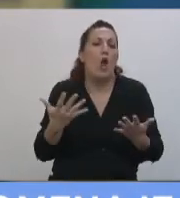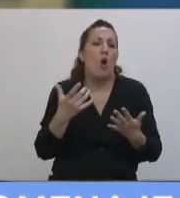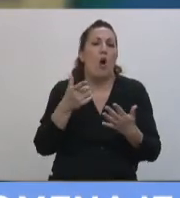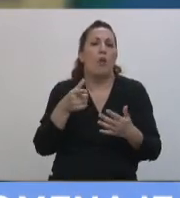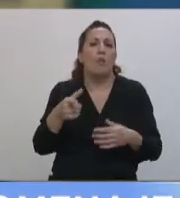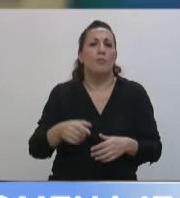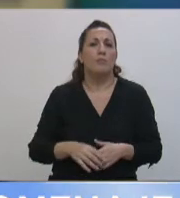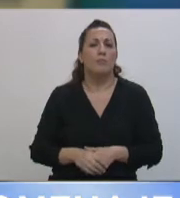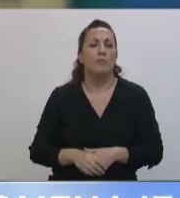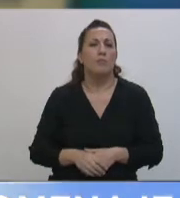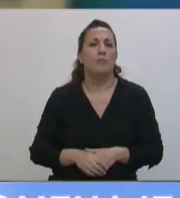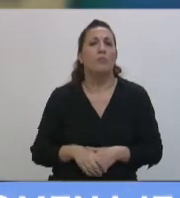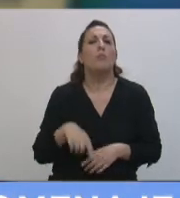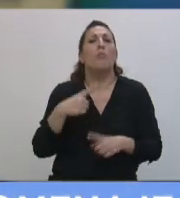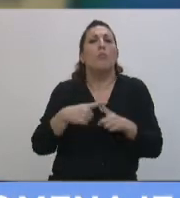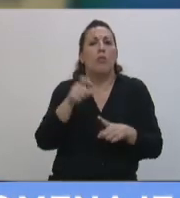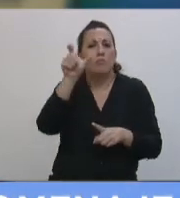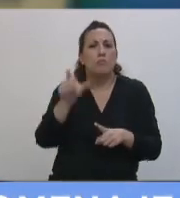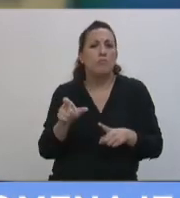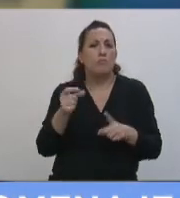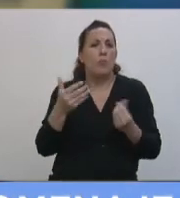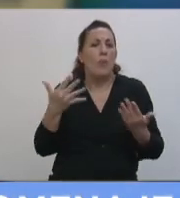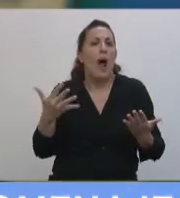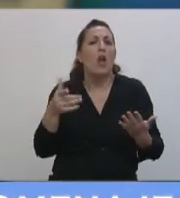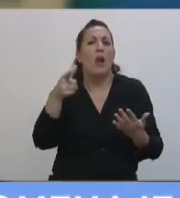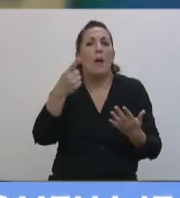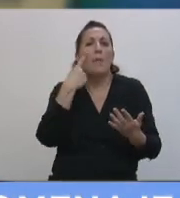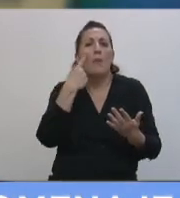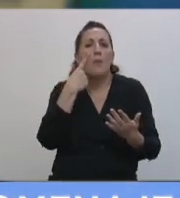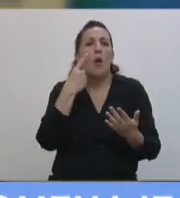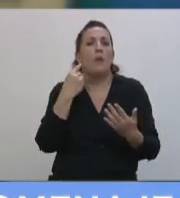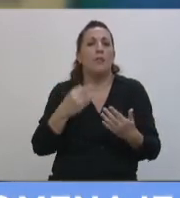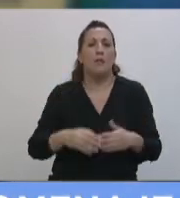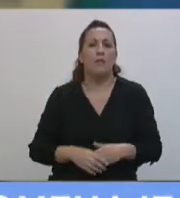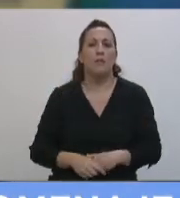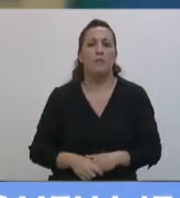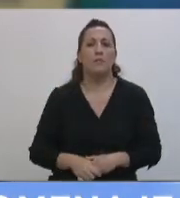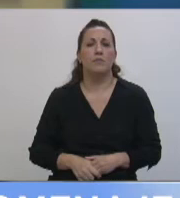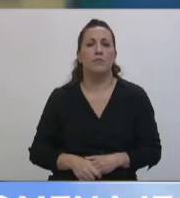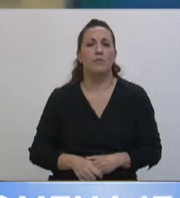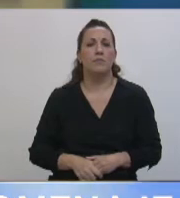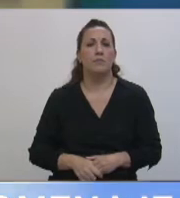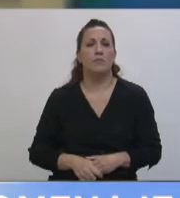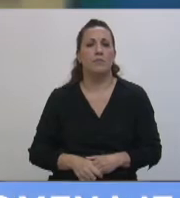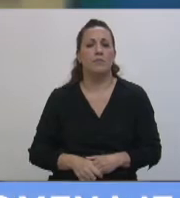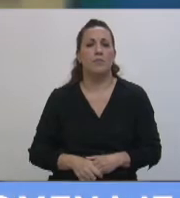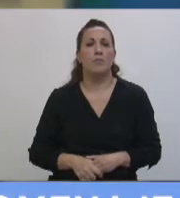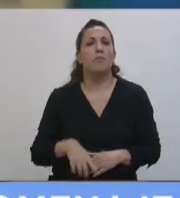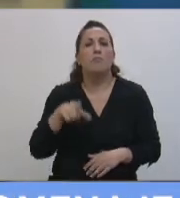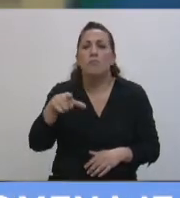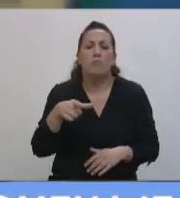que sus valores porque Marita vivió para construirlo y se debilió para